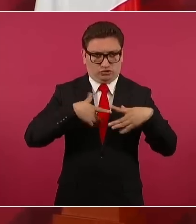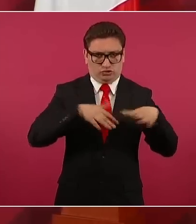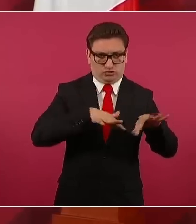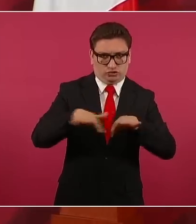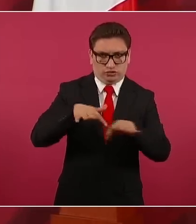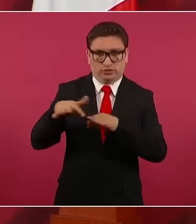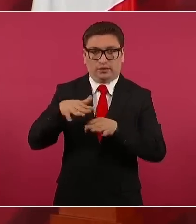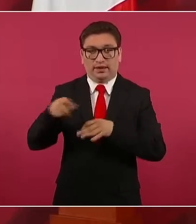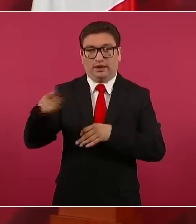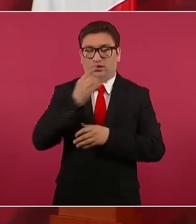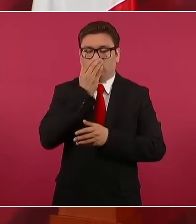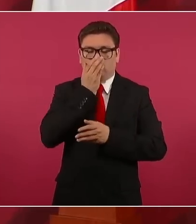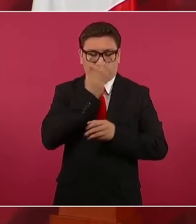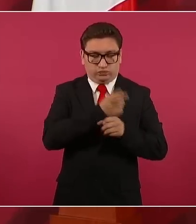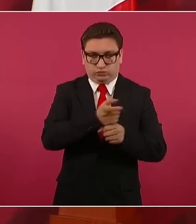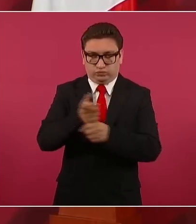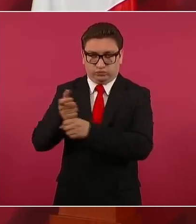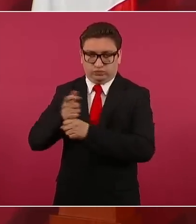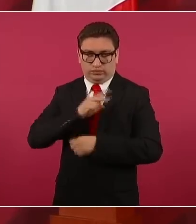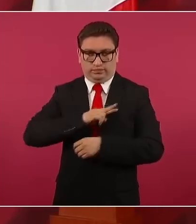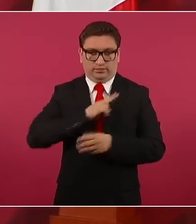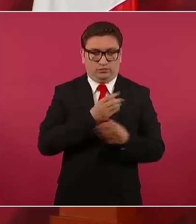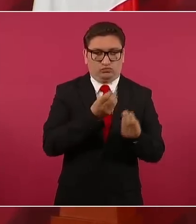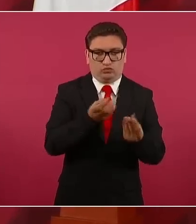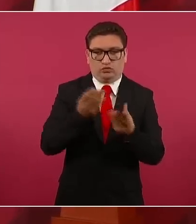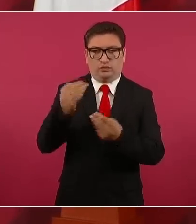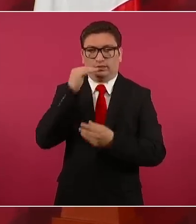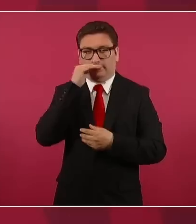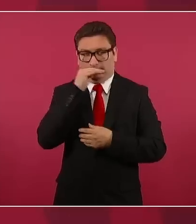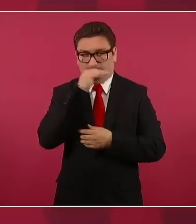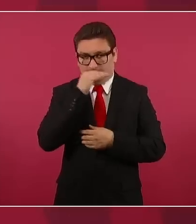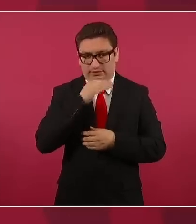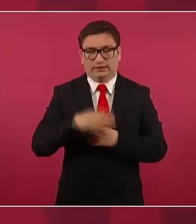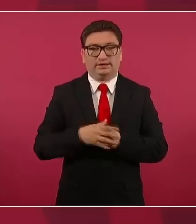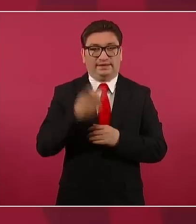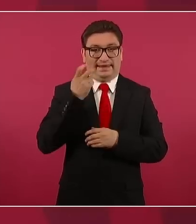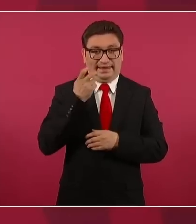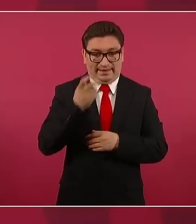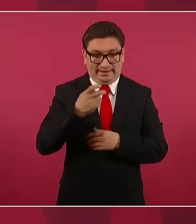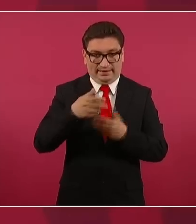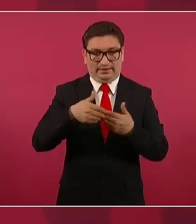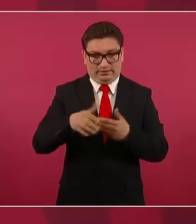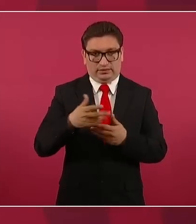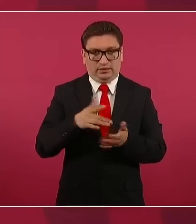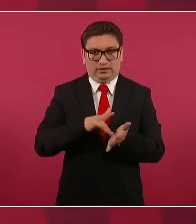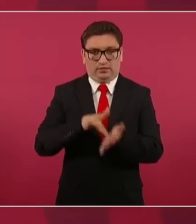fertilizantes gratuitos. Todo esto nos va a significar más producción.